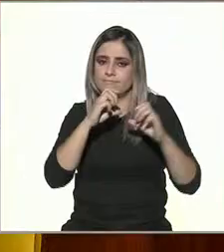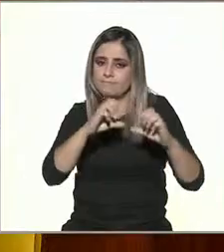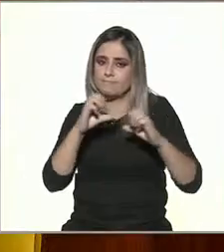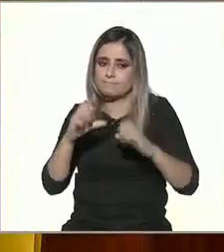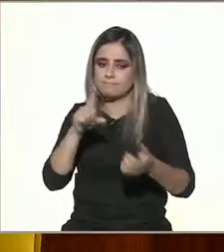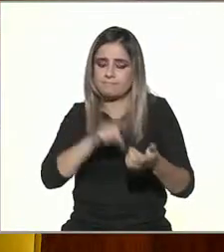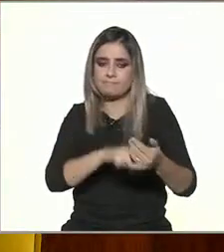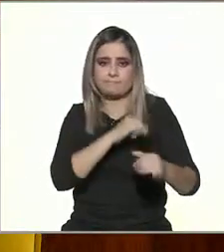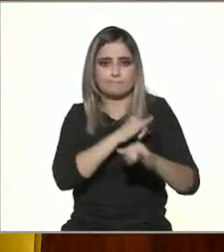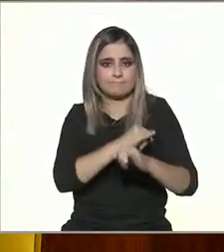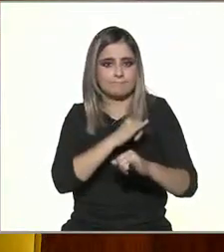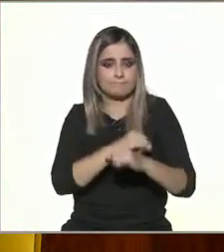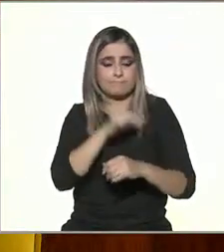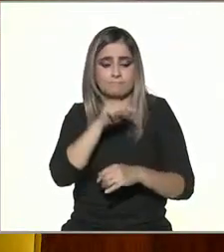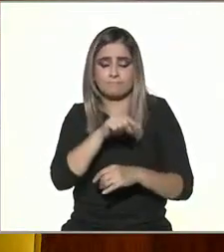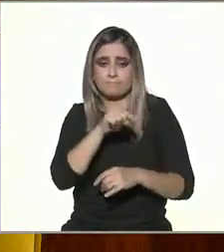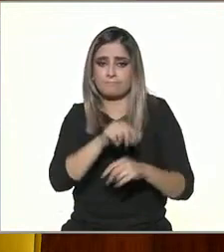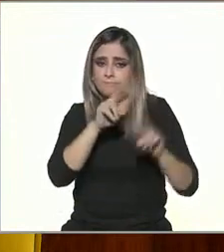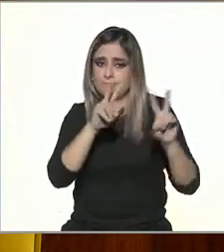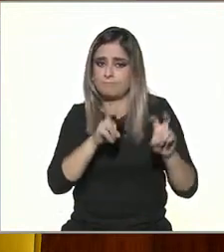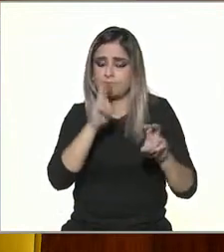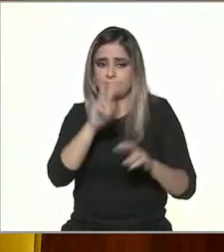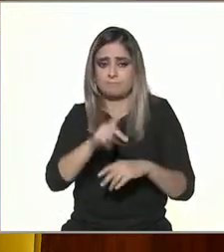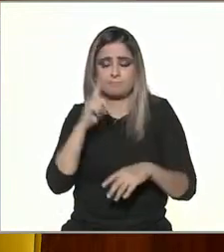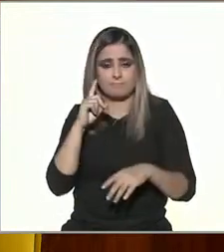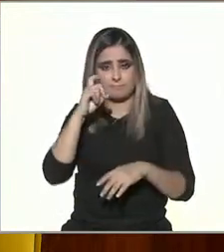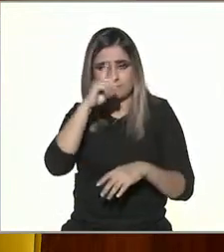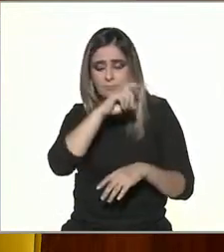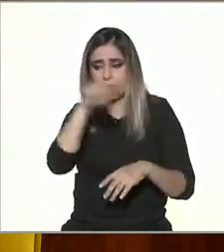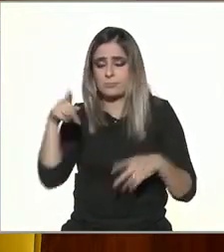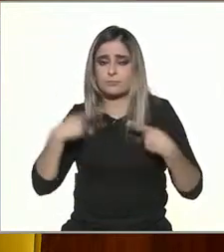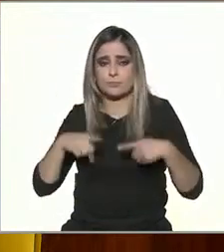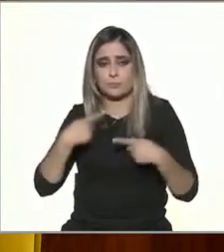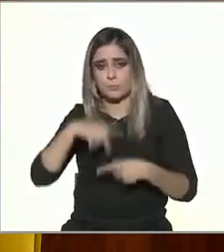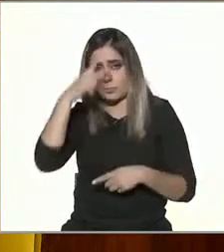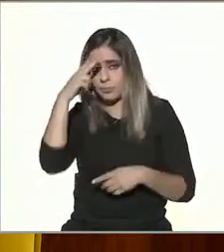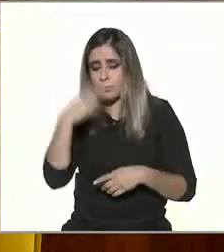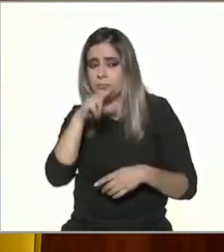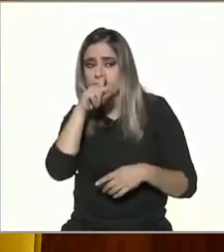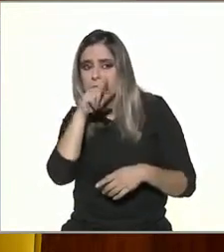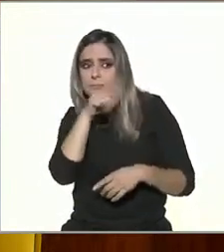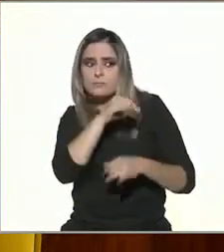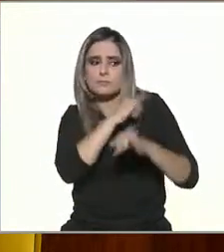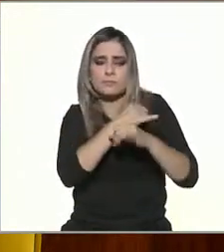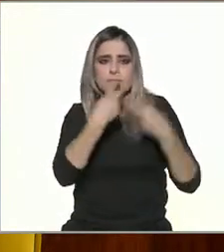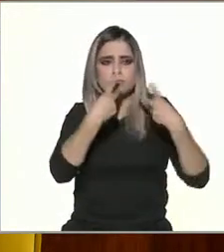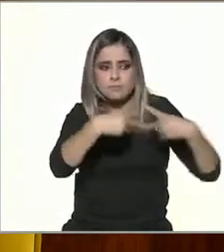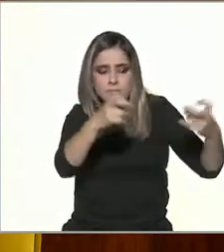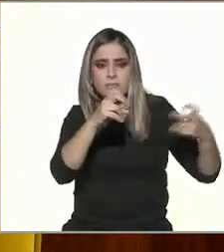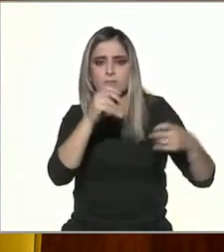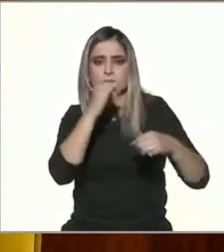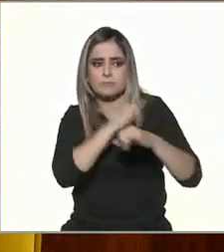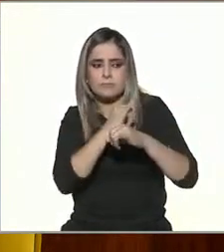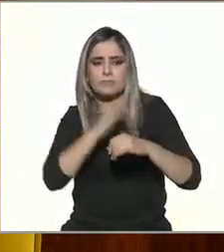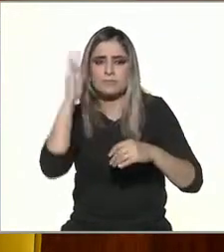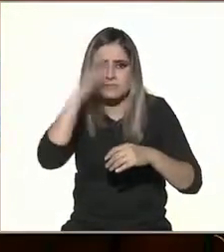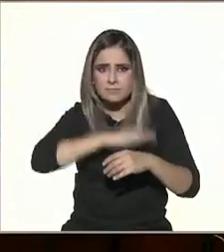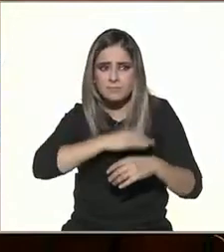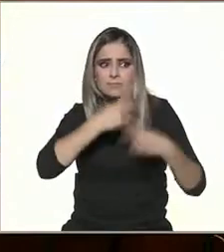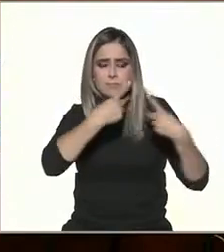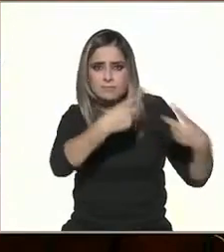es otro tema muy complicado que también a los mexicanos les preocupa. Hay algunos datos, pero